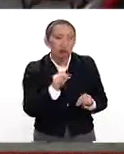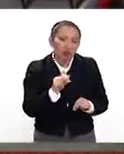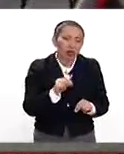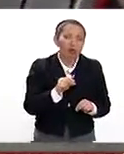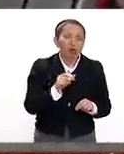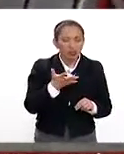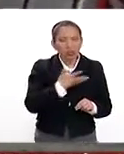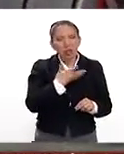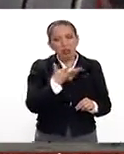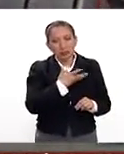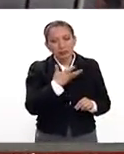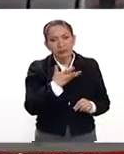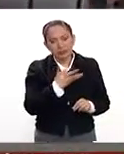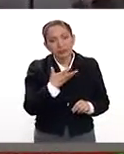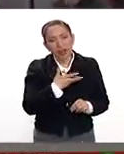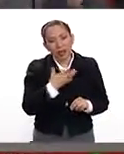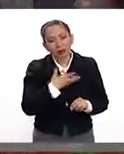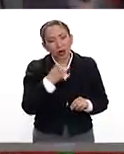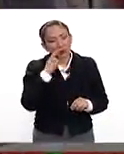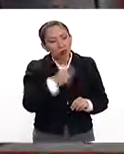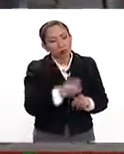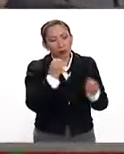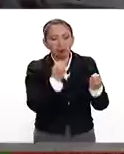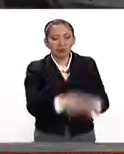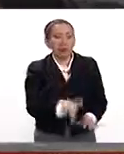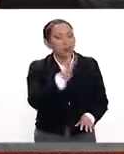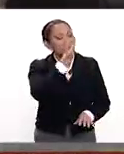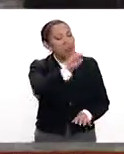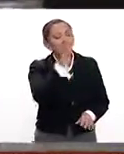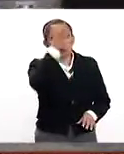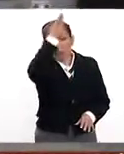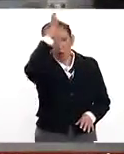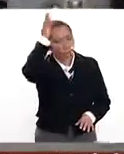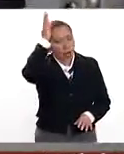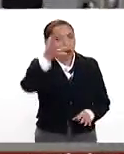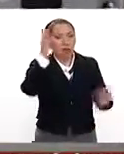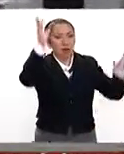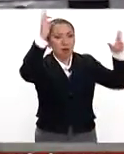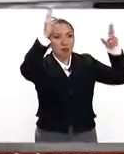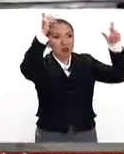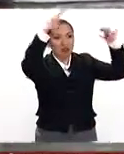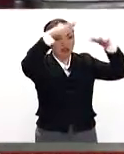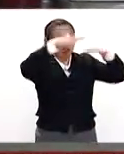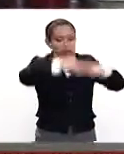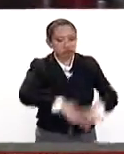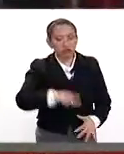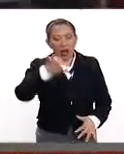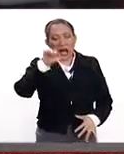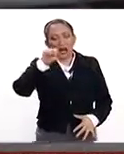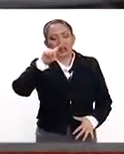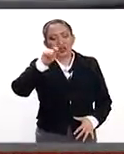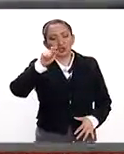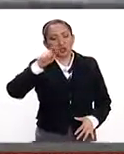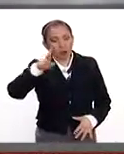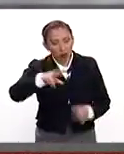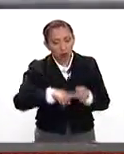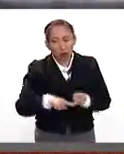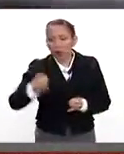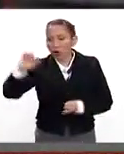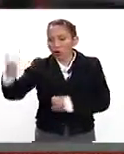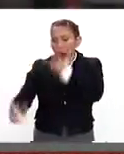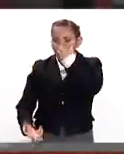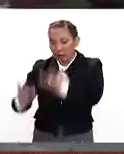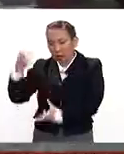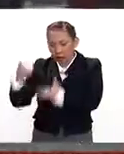tuvimos la desgracia de perder a cuatro elementos en el colapso del edificio de Astor, tuvimos los incendios fuertes